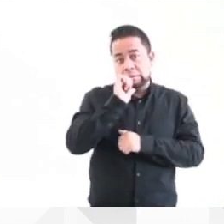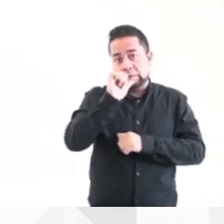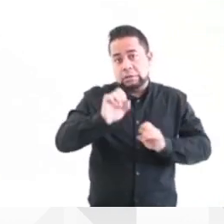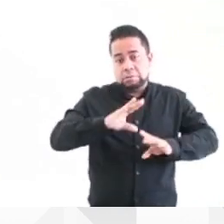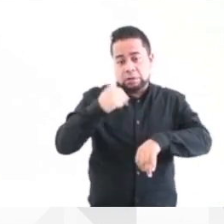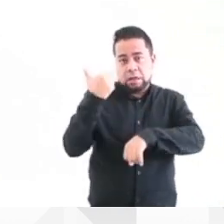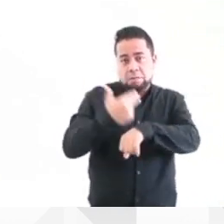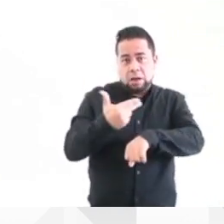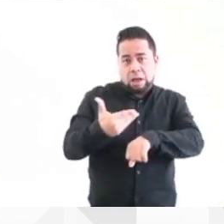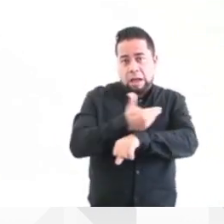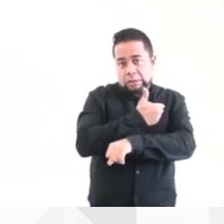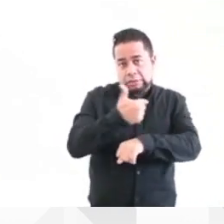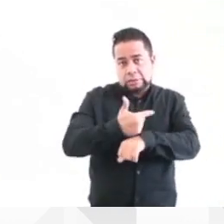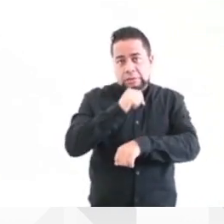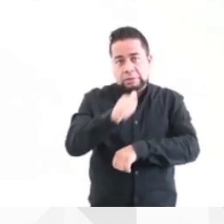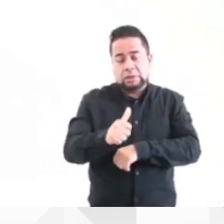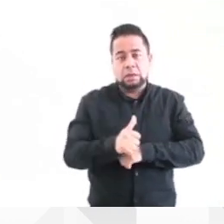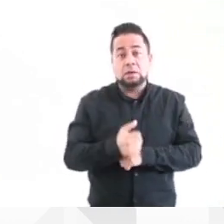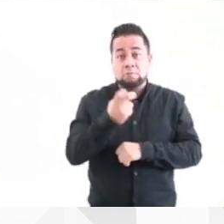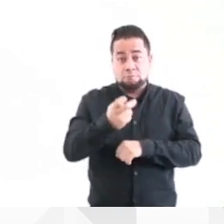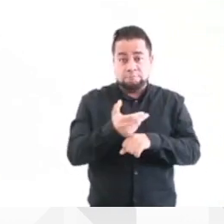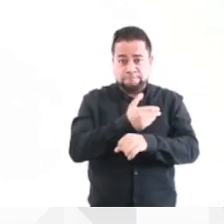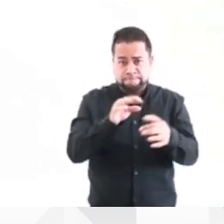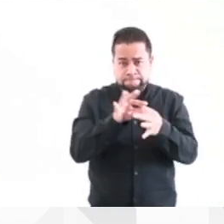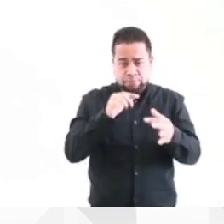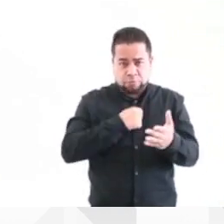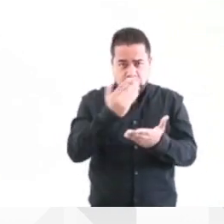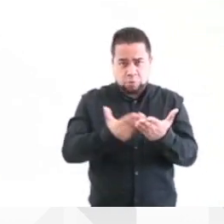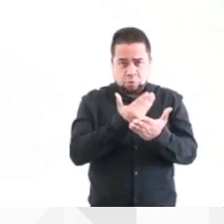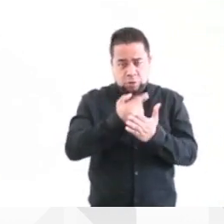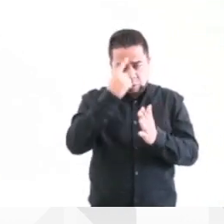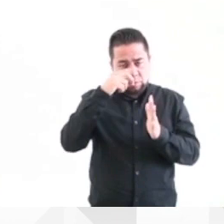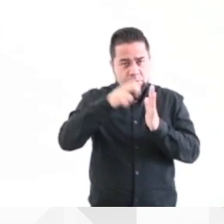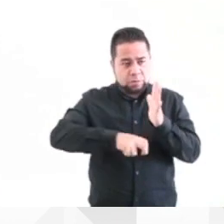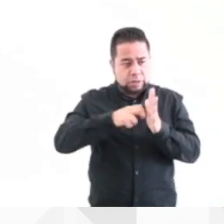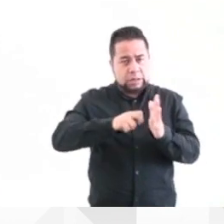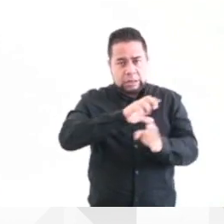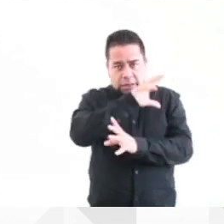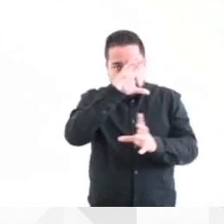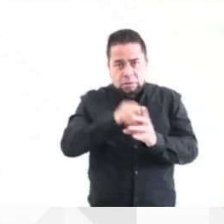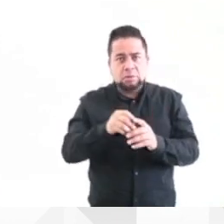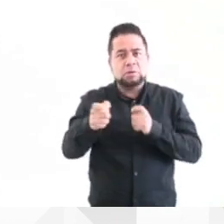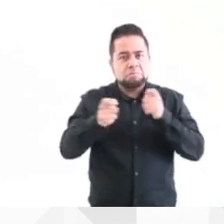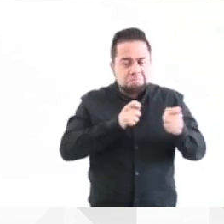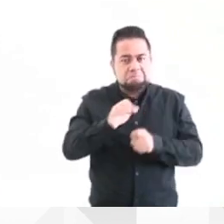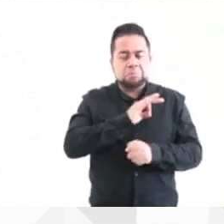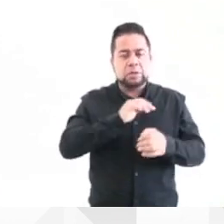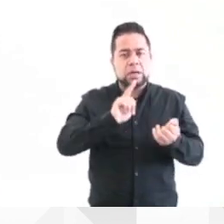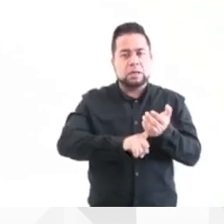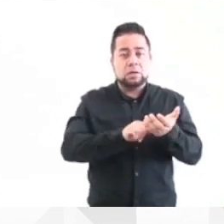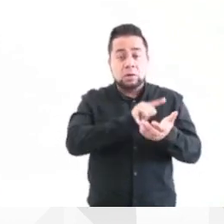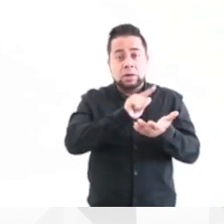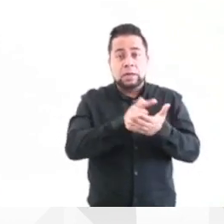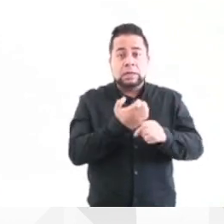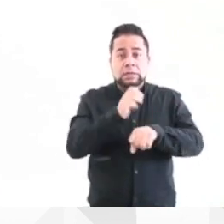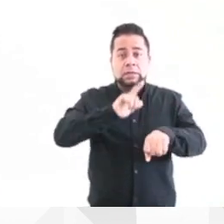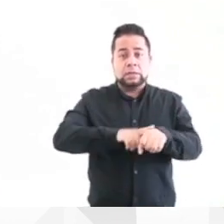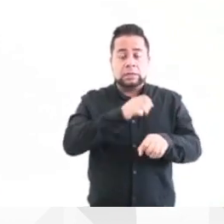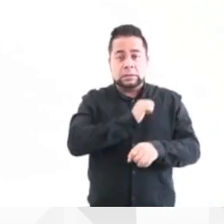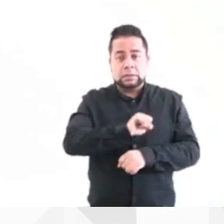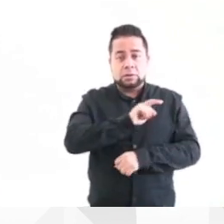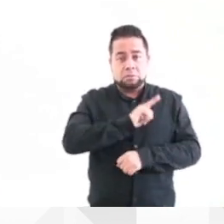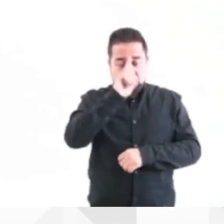detectadas a tiempo. En razón de lo anterior, vengo a proponer una reforma integral que regule dentro de la Ley Estatal de Salud la